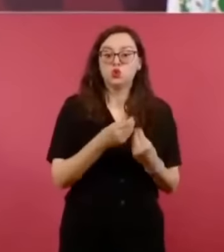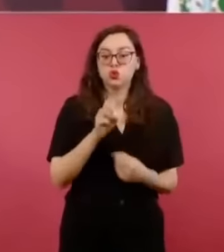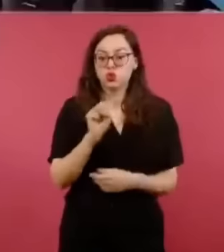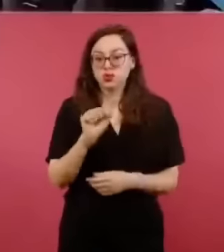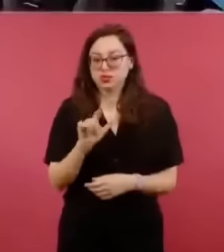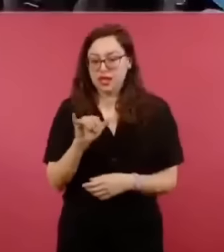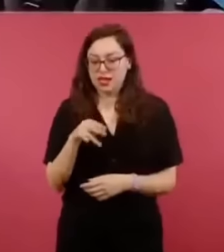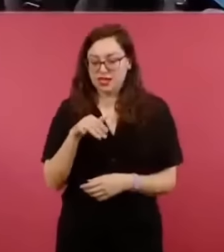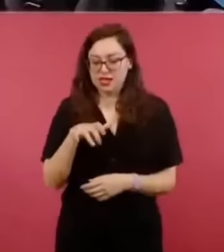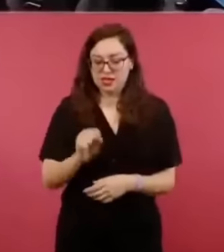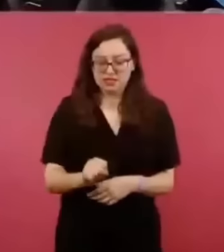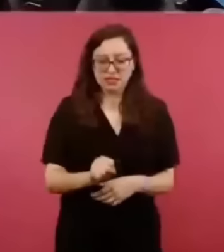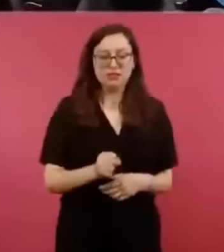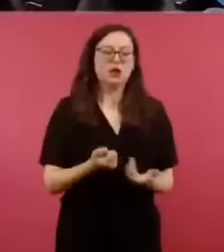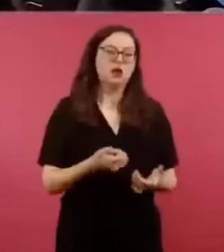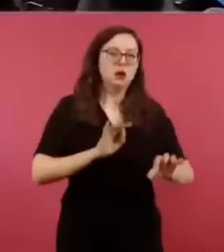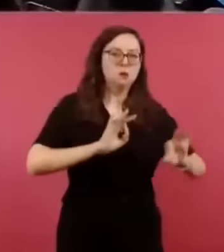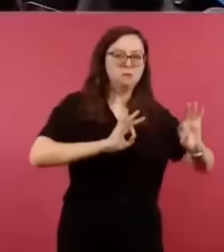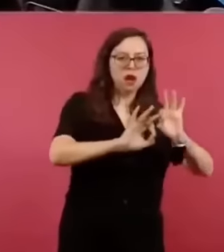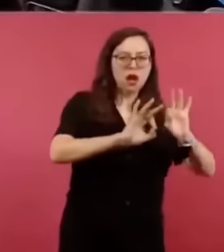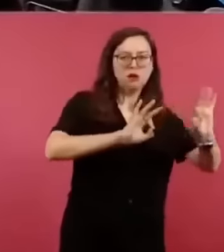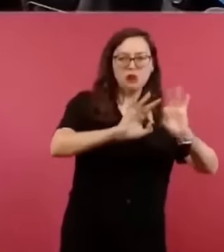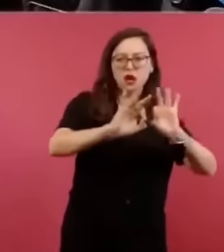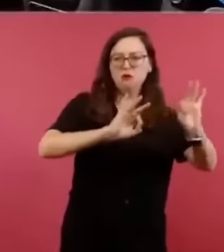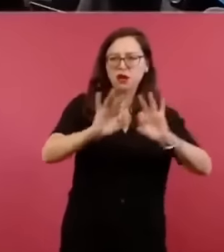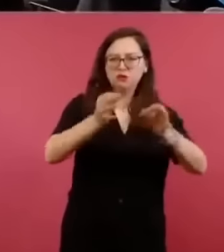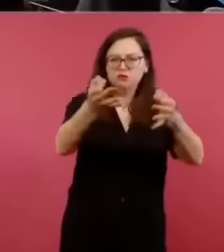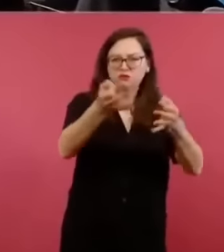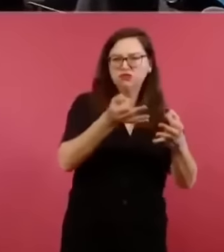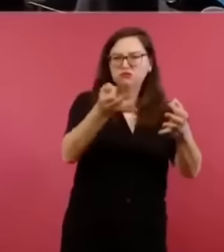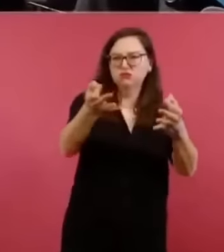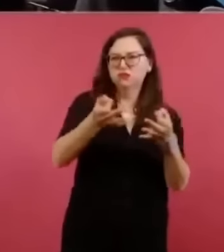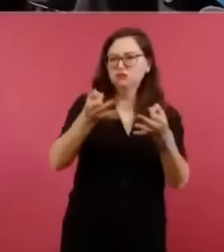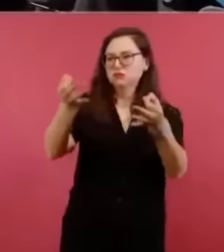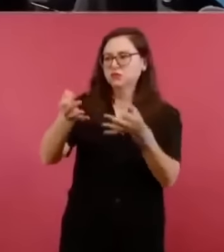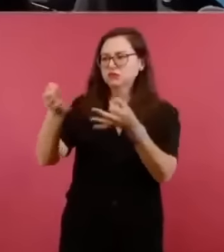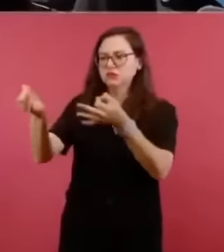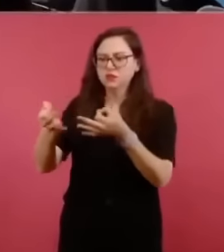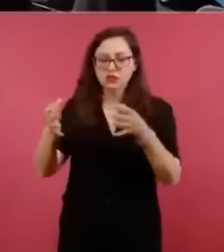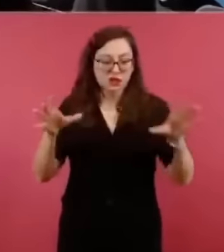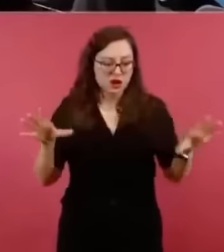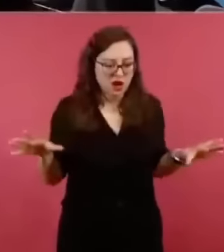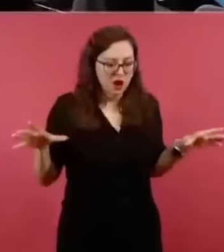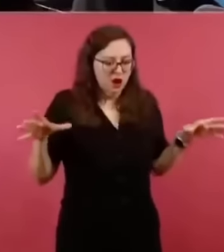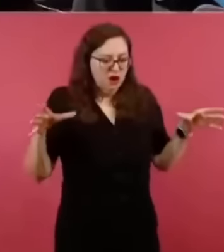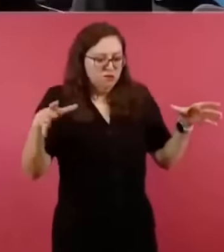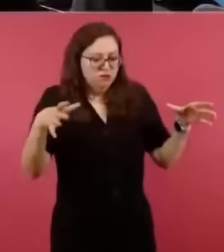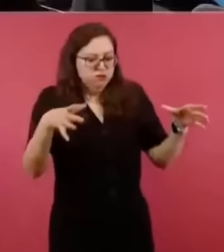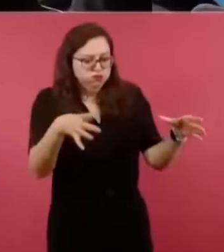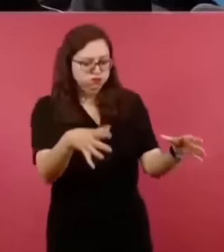y luego pues ya eso se reprodujo